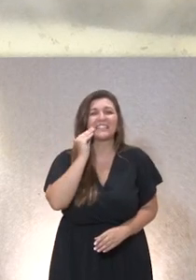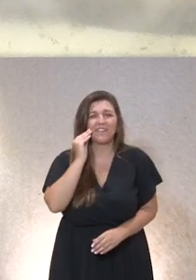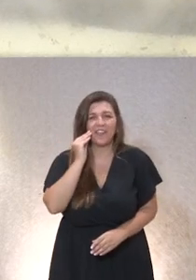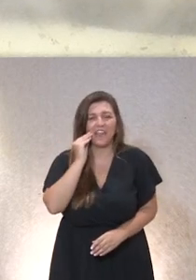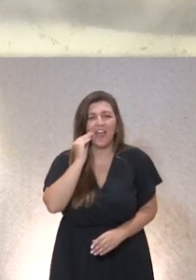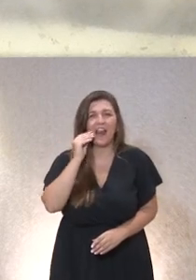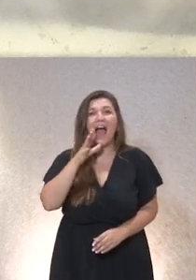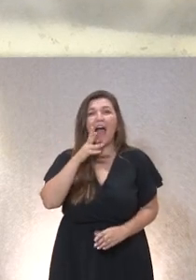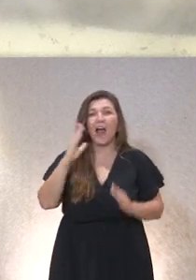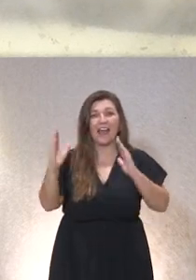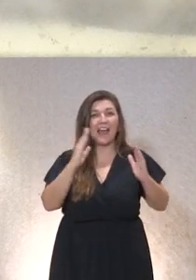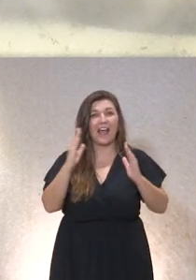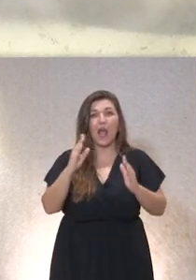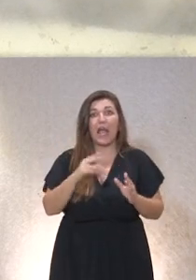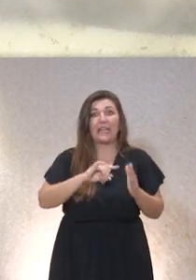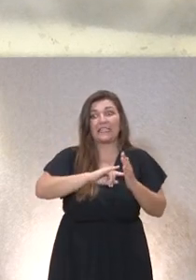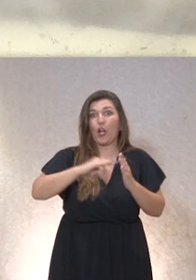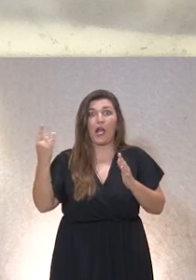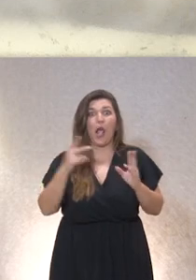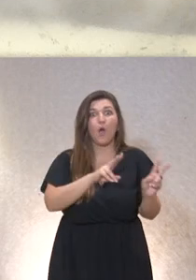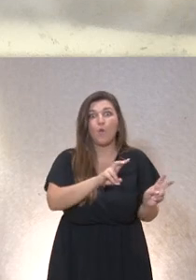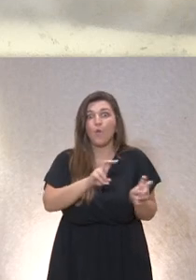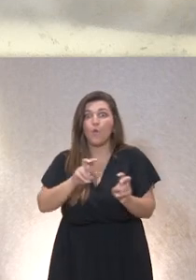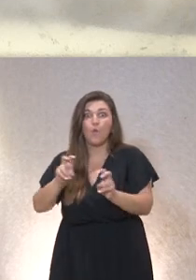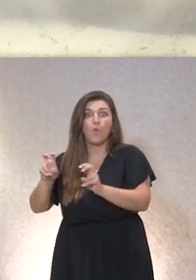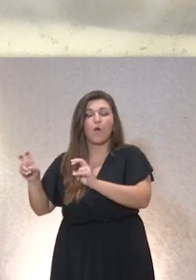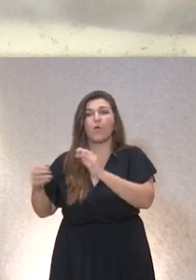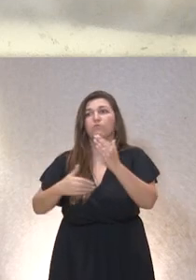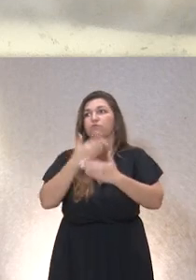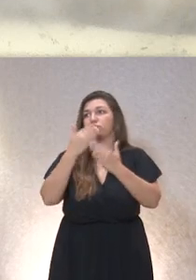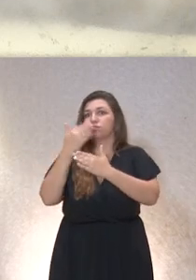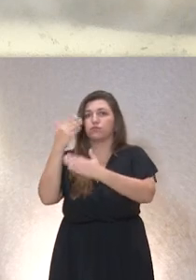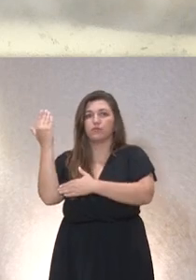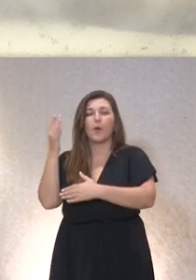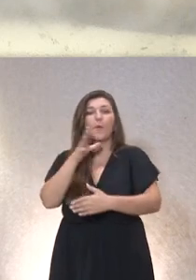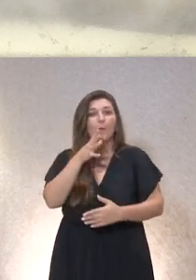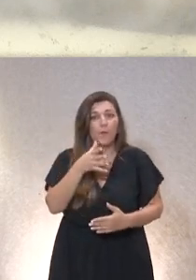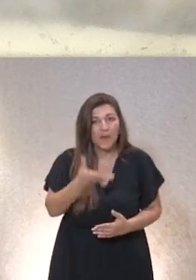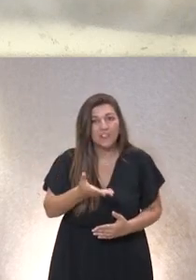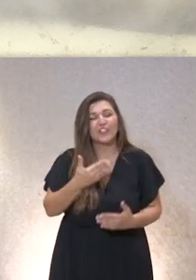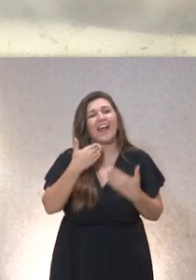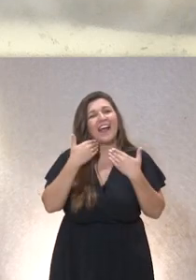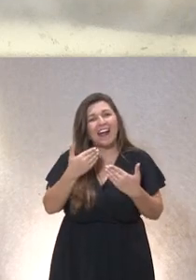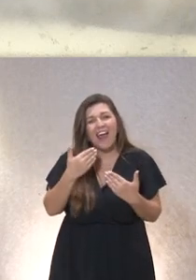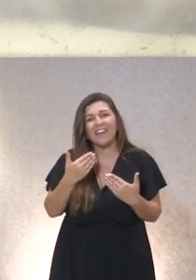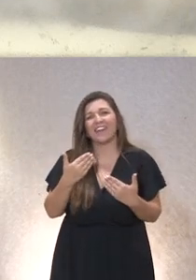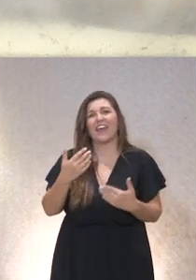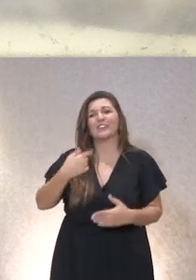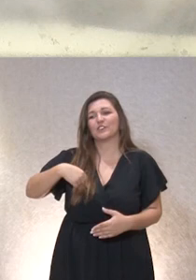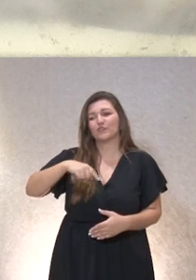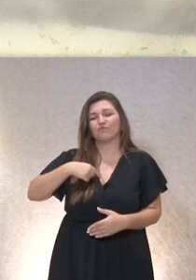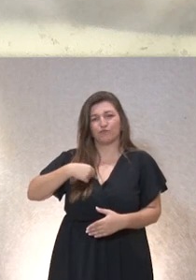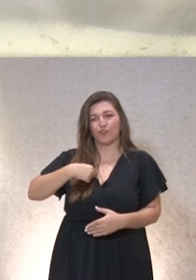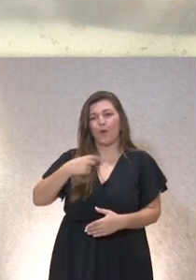la era donde las nuevas tecnologías parece que arrasan todo. Por lo tanto, gracias por permitirme participar con vosotros en esta